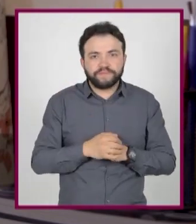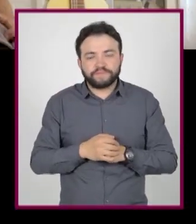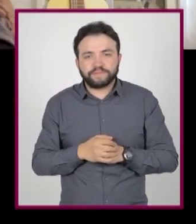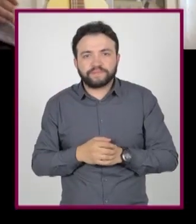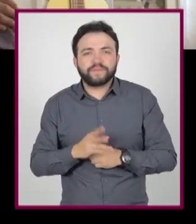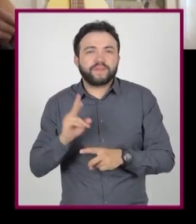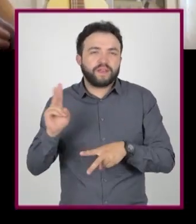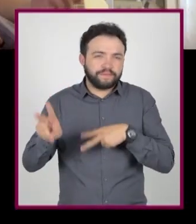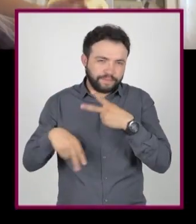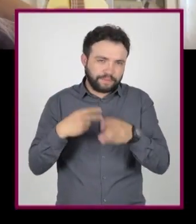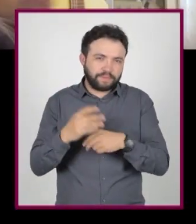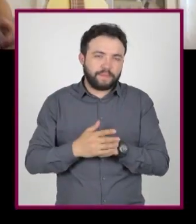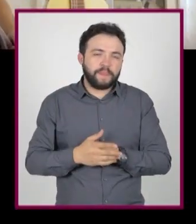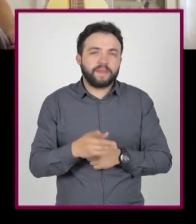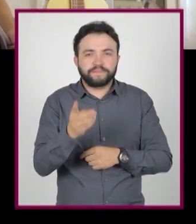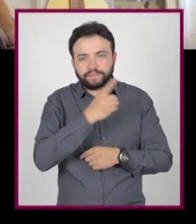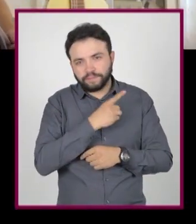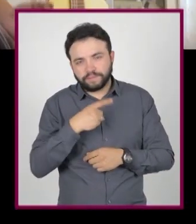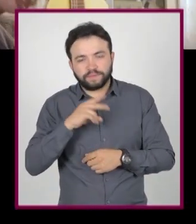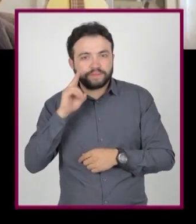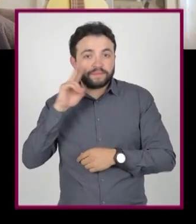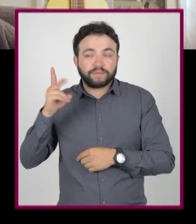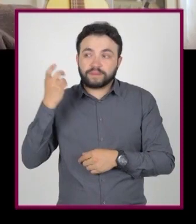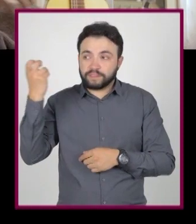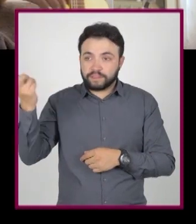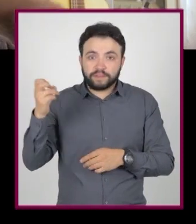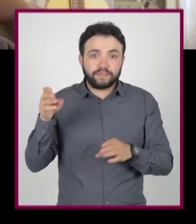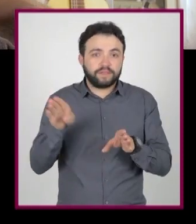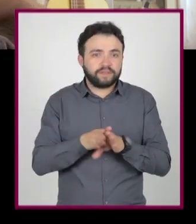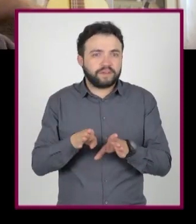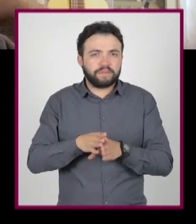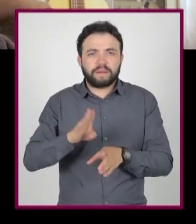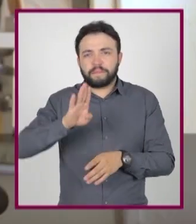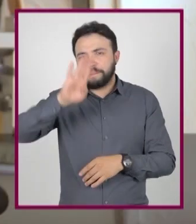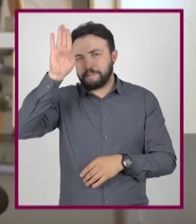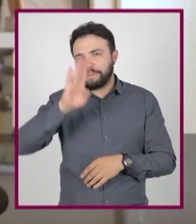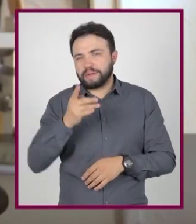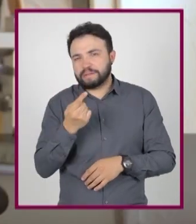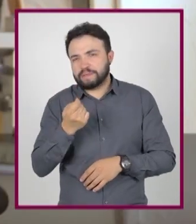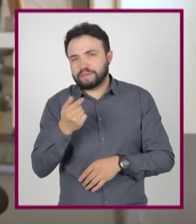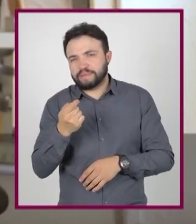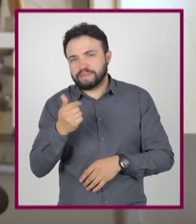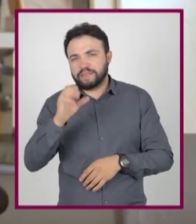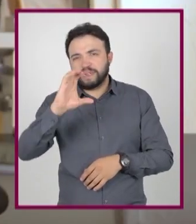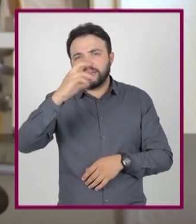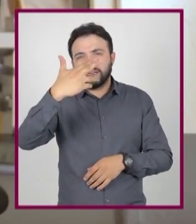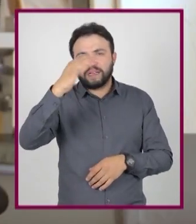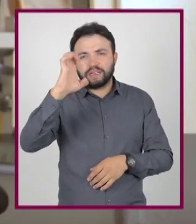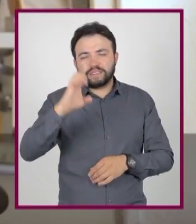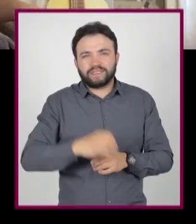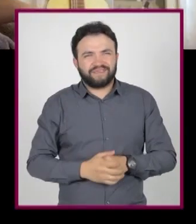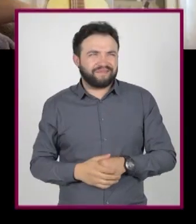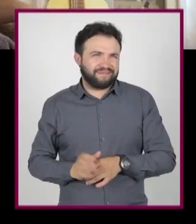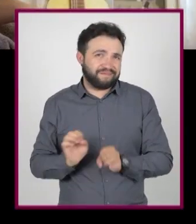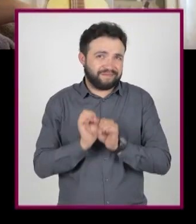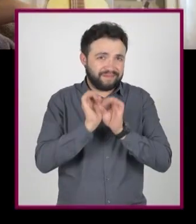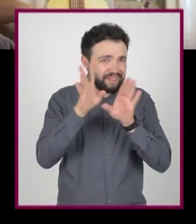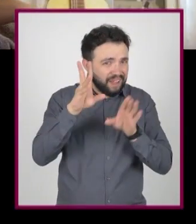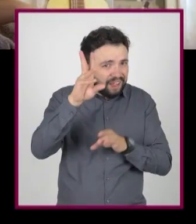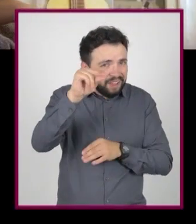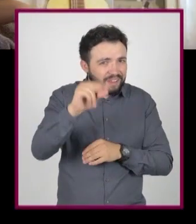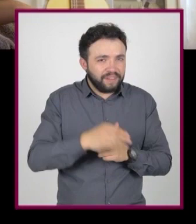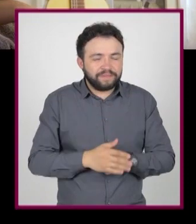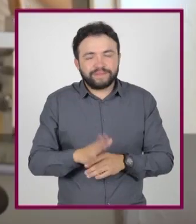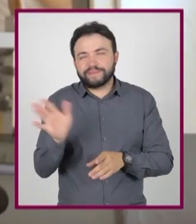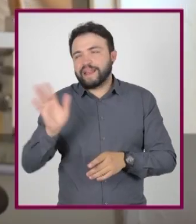a personas famosas. Vamos, Iclalí. Tienes que admitir que esa hojuela de maíz sí se parece un poco al Che Guevara. Claro